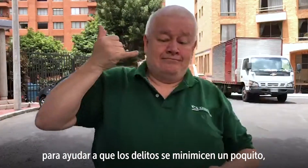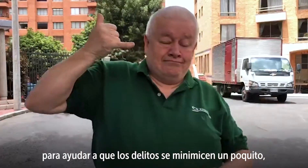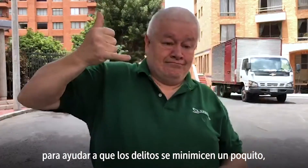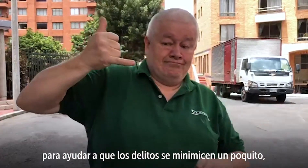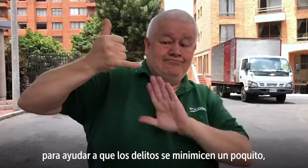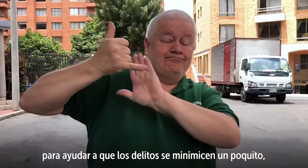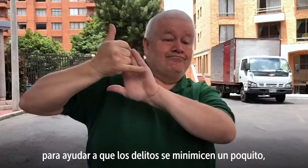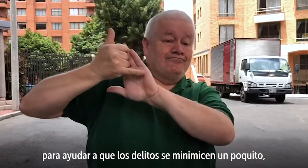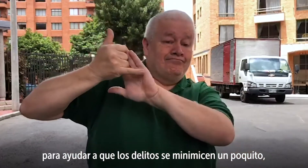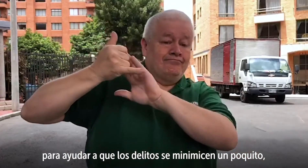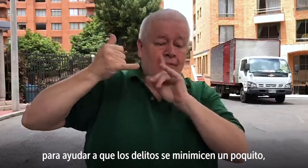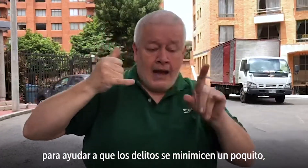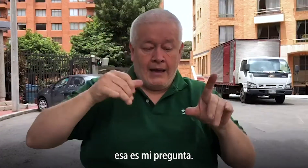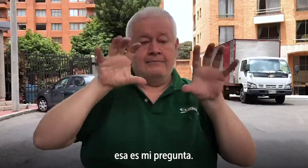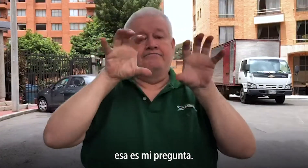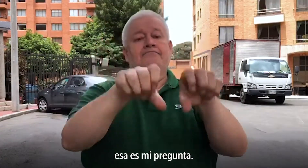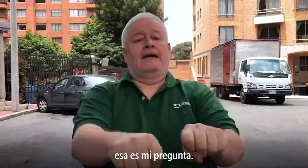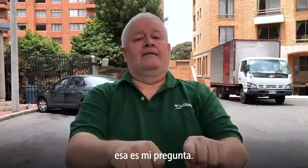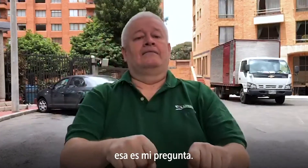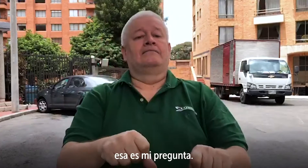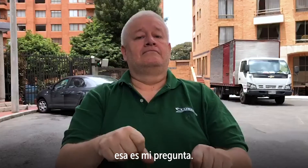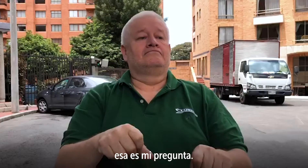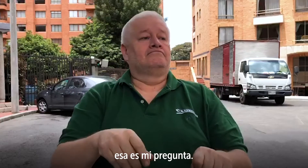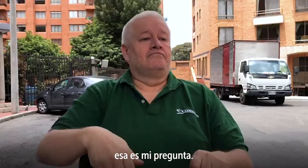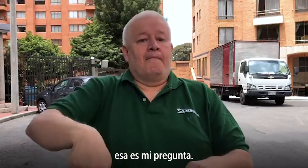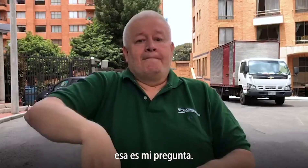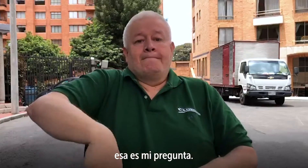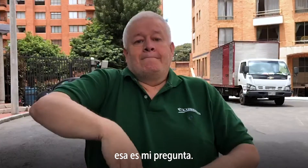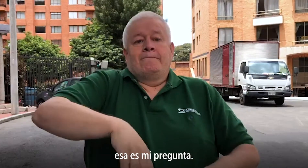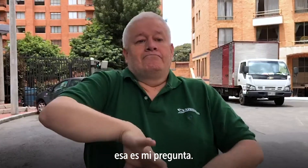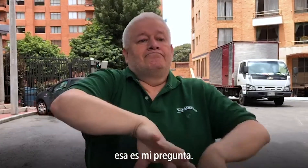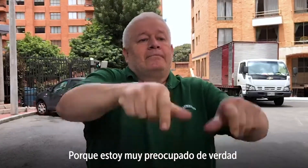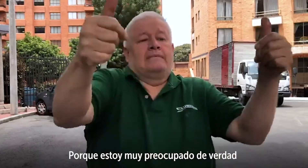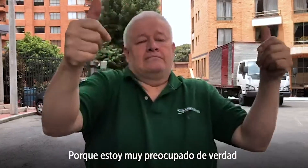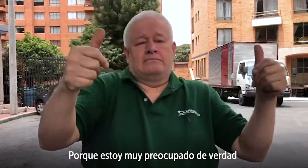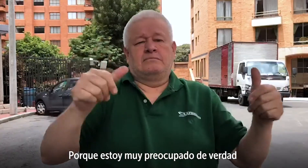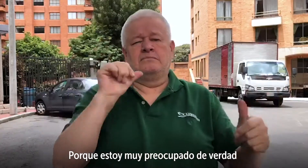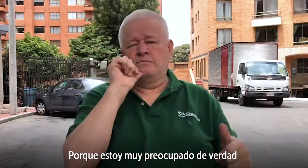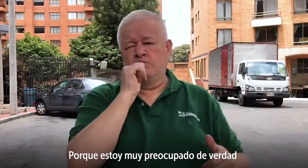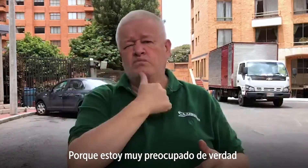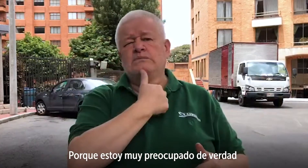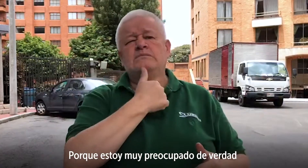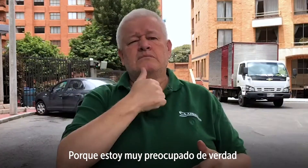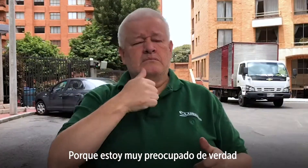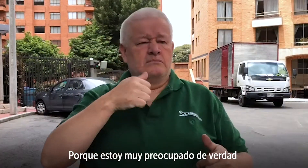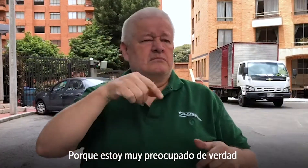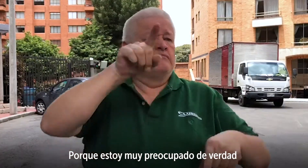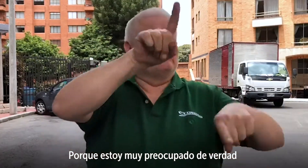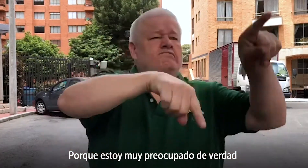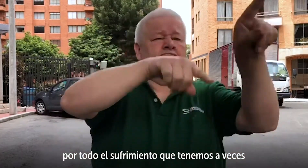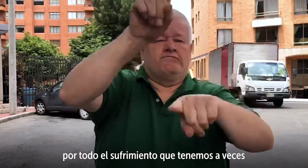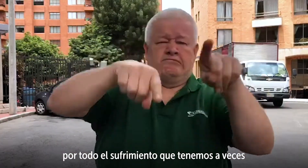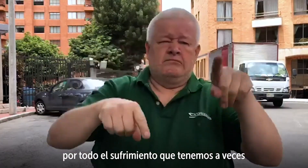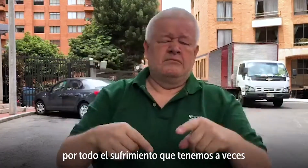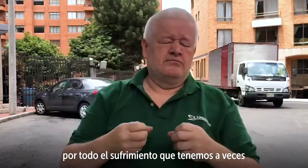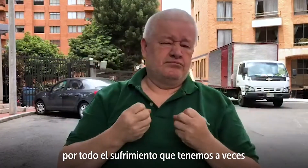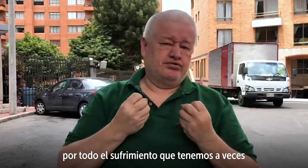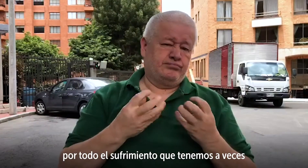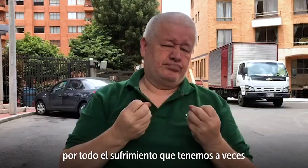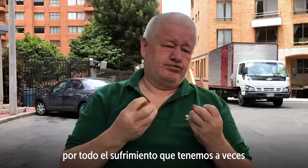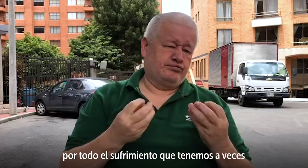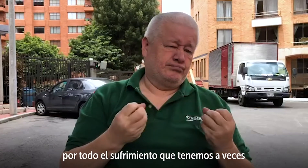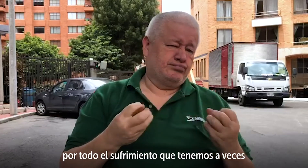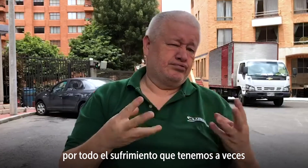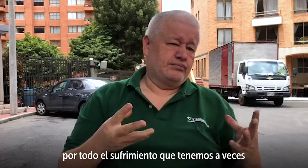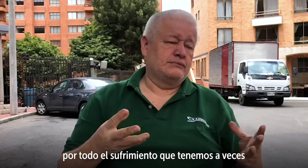los delitos se minimicen un poquito. Esa es mi pregunta. Porque estoy muy preocupado de verdad por